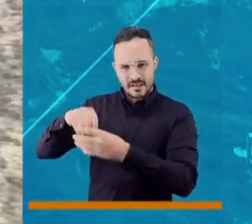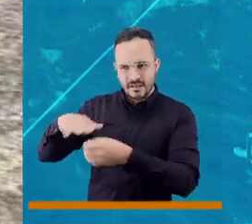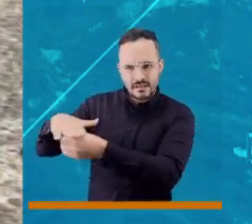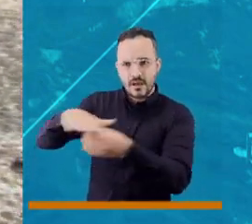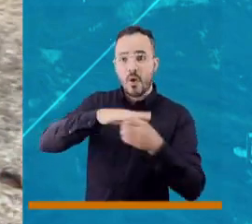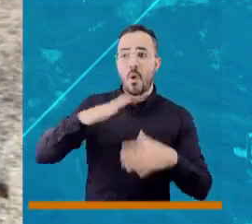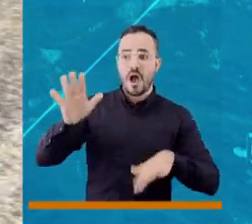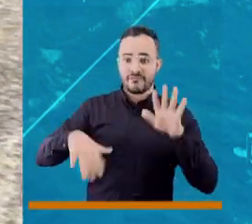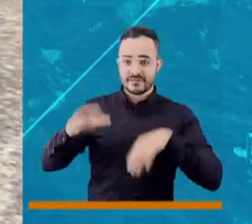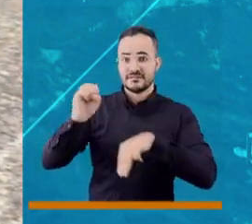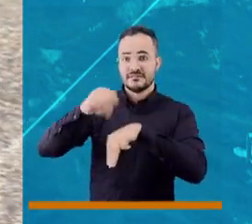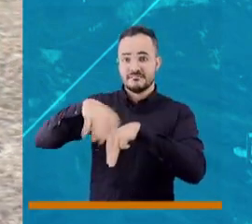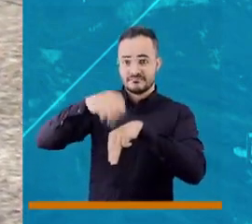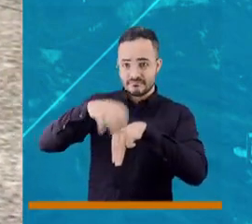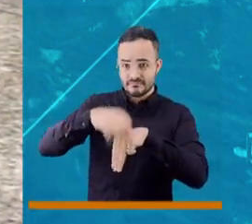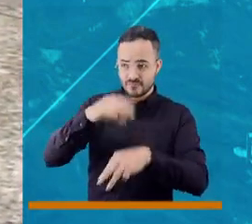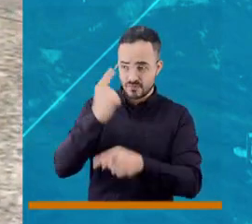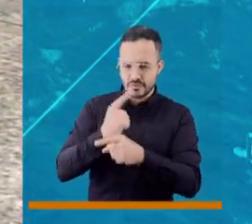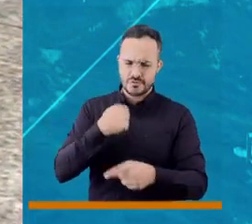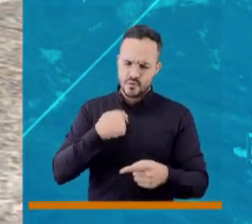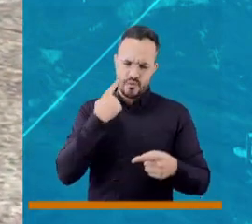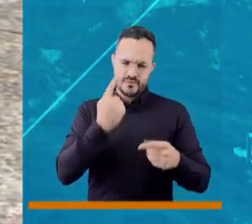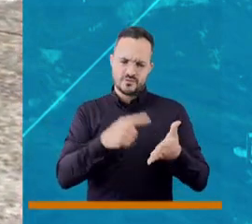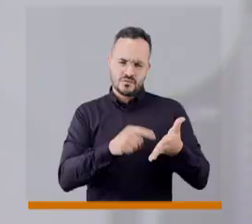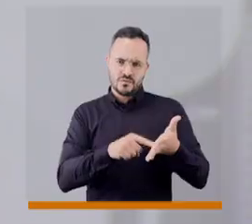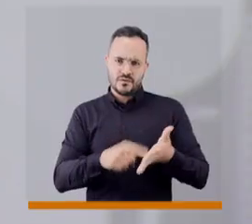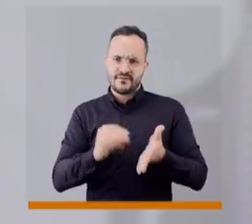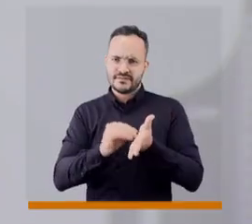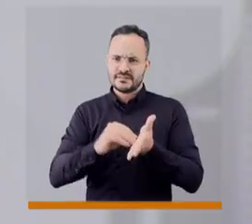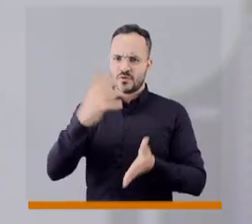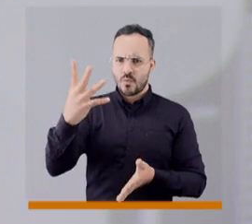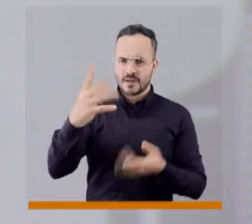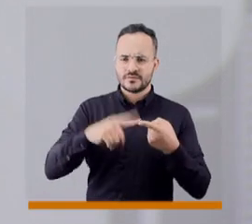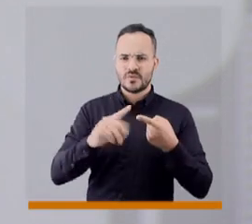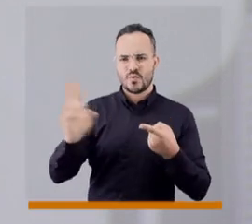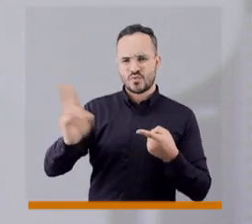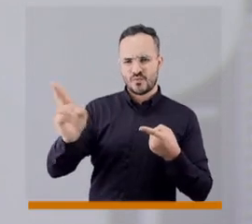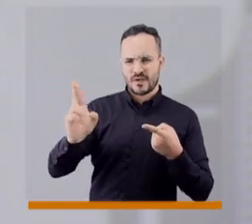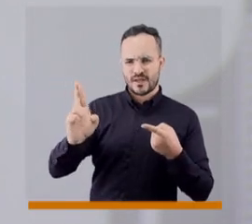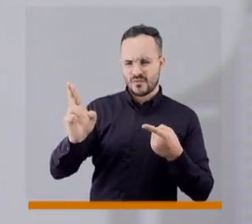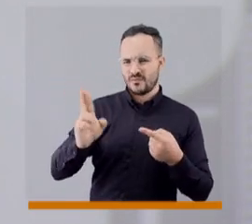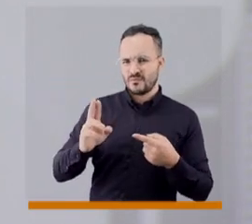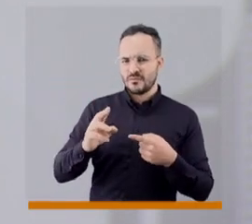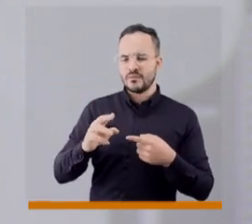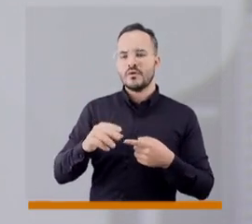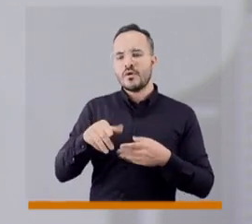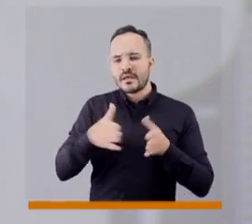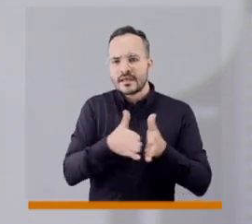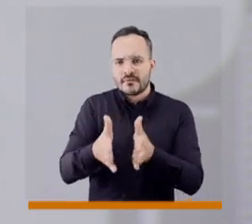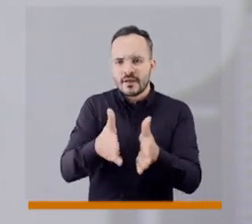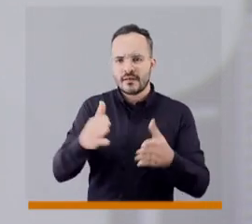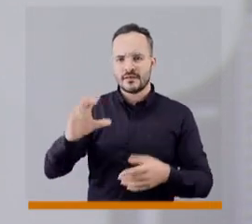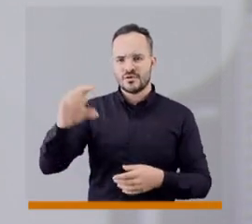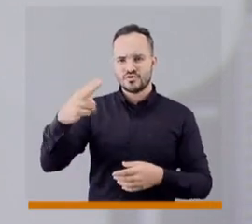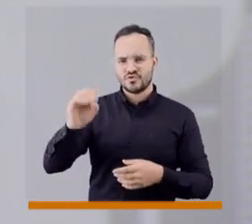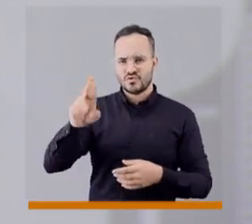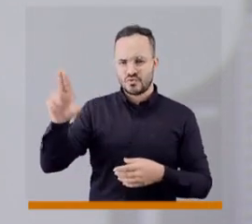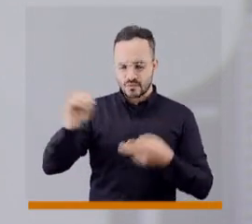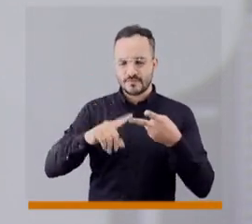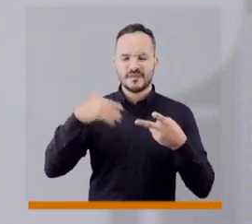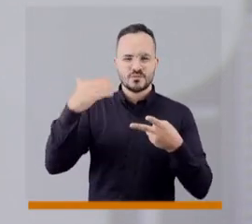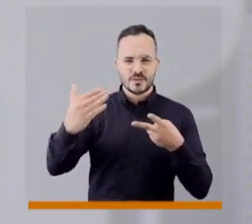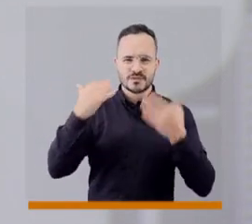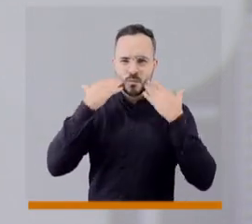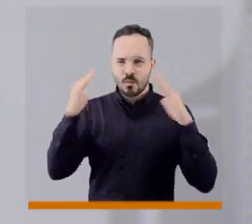varias. Ustedes han realizado cuatro convites, estoy viendo por acá, uno en Robledo Aures, en la quebrada, el chorro que la